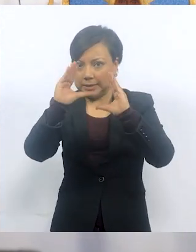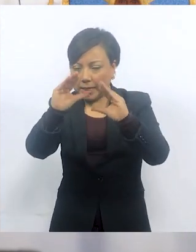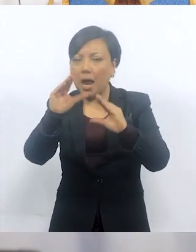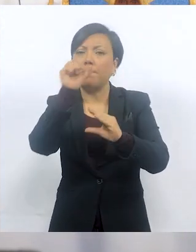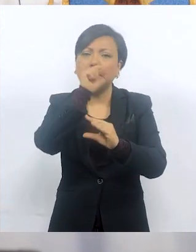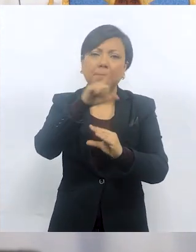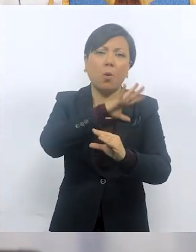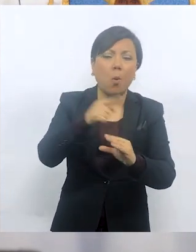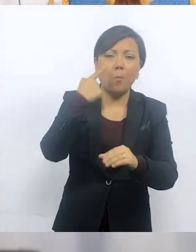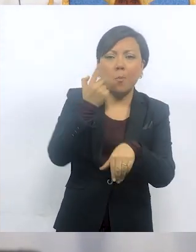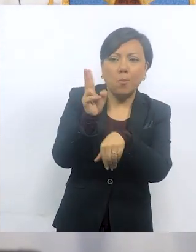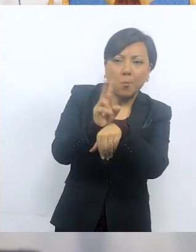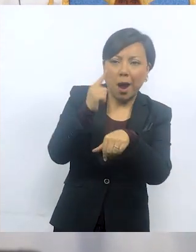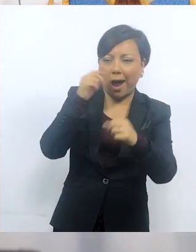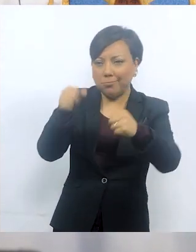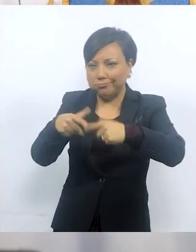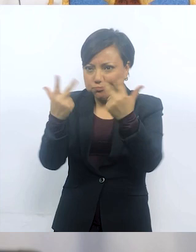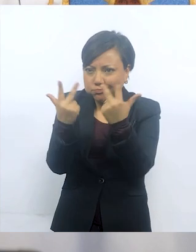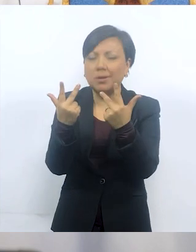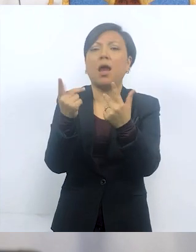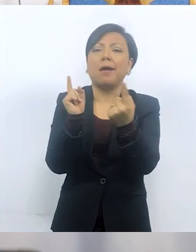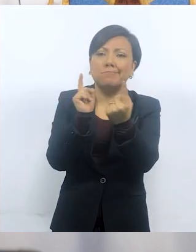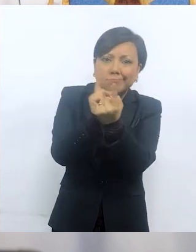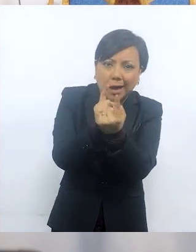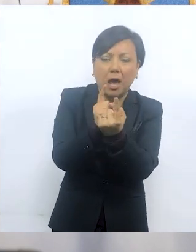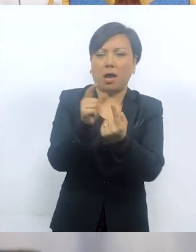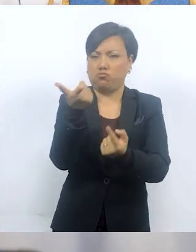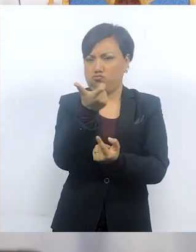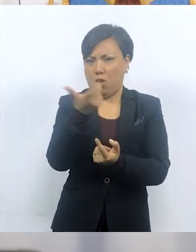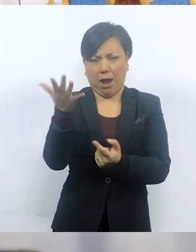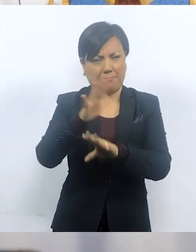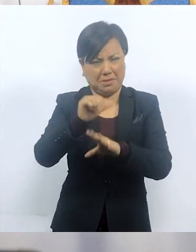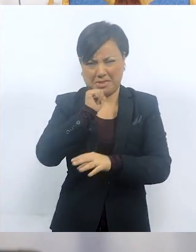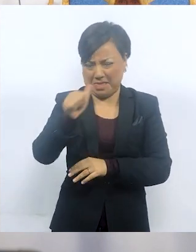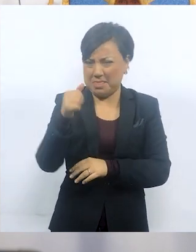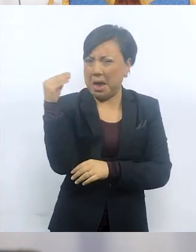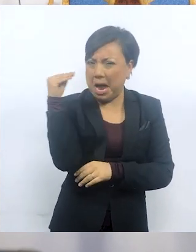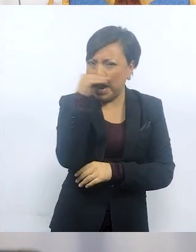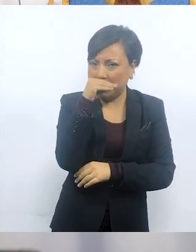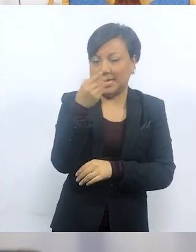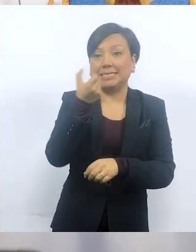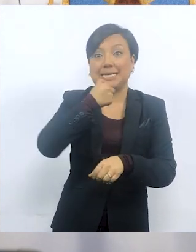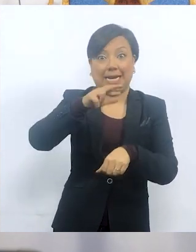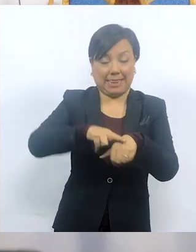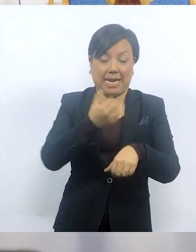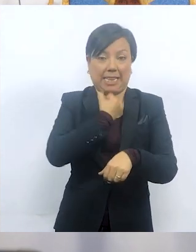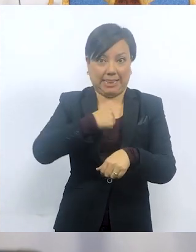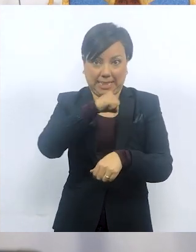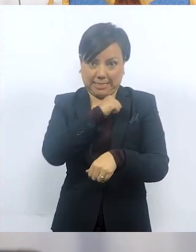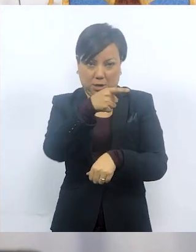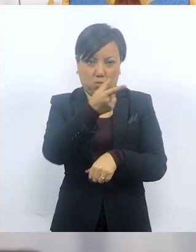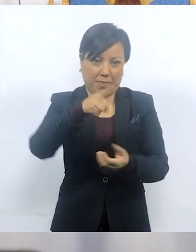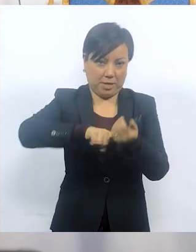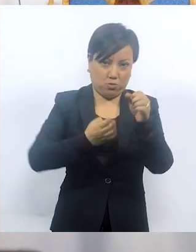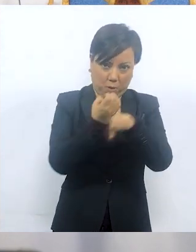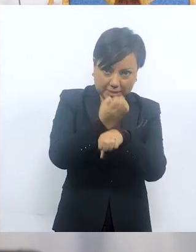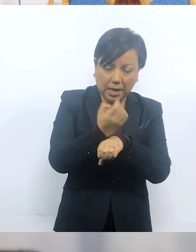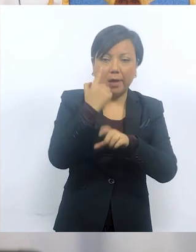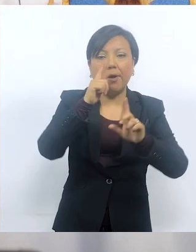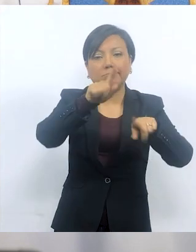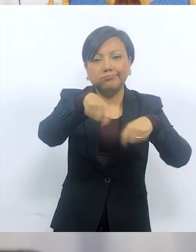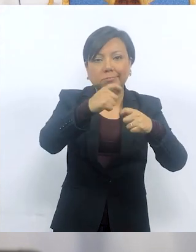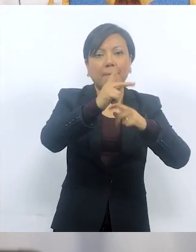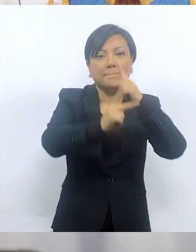de capacitación para su uso, además de seguimiento virtual y o presencial al paciente, y no tiene costo alguno. La Secretaría de Salud del Estado